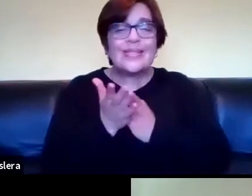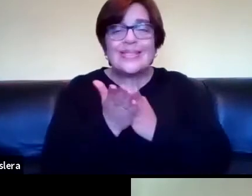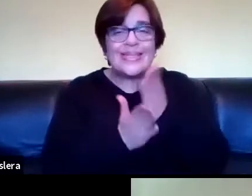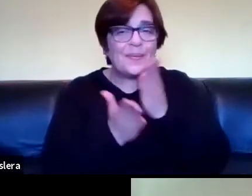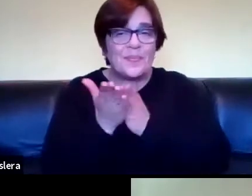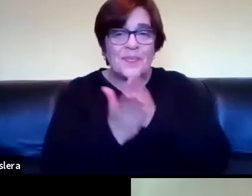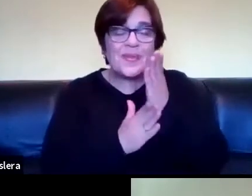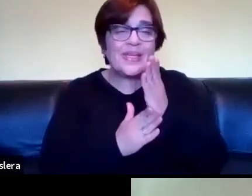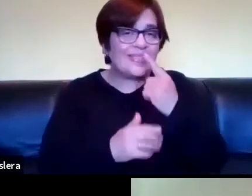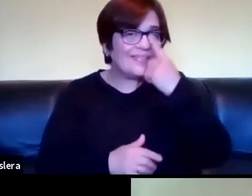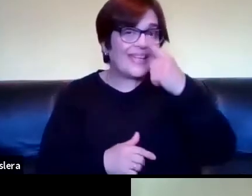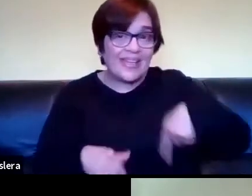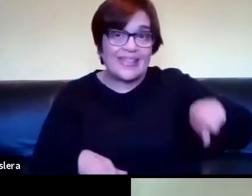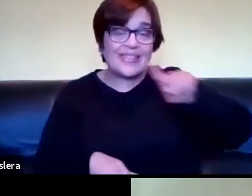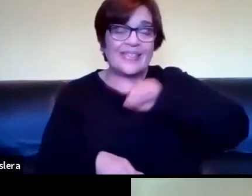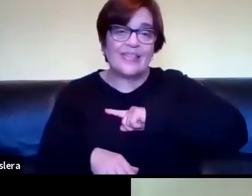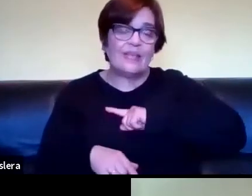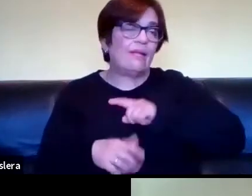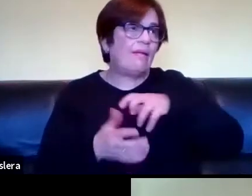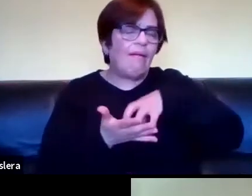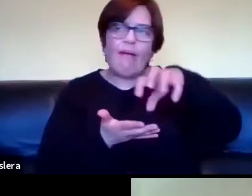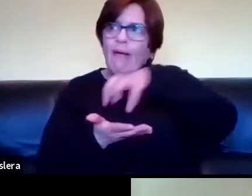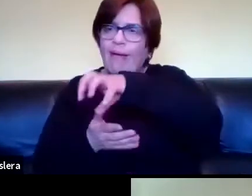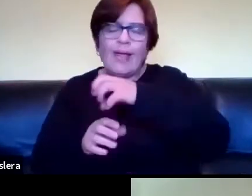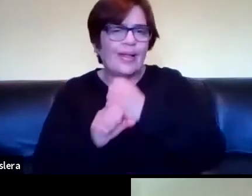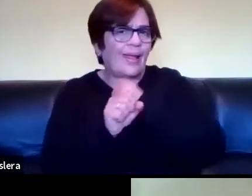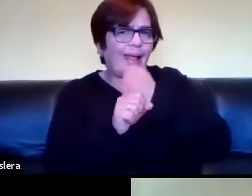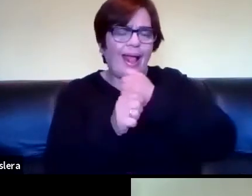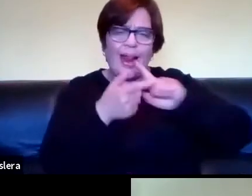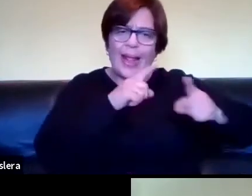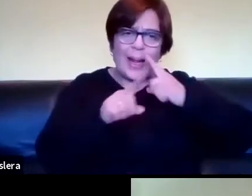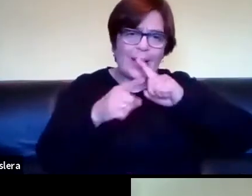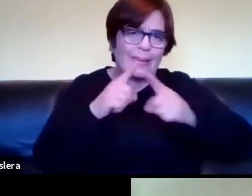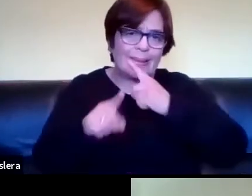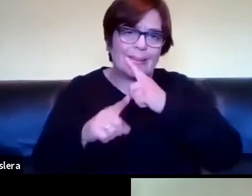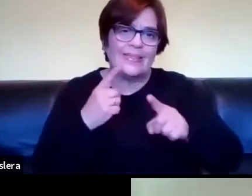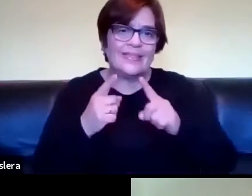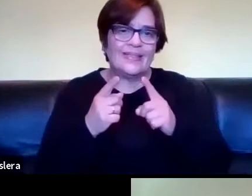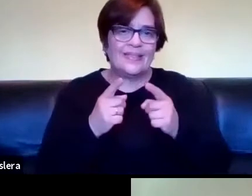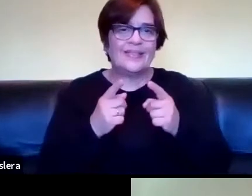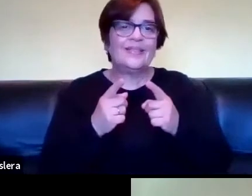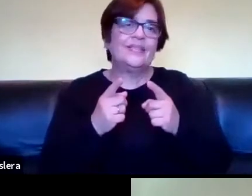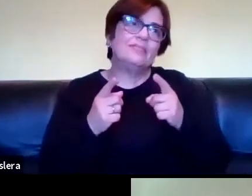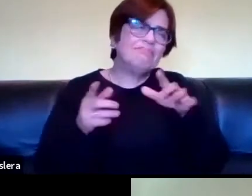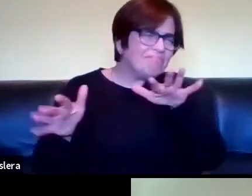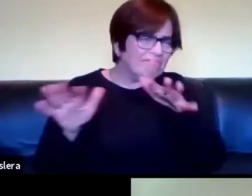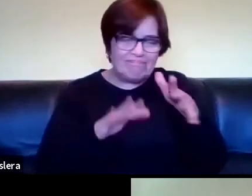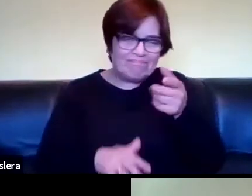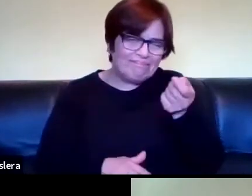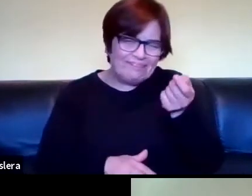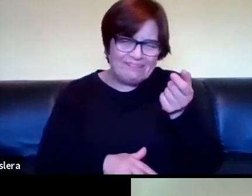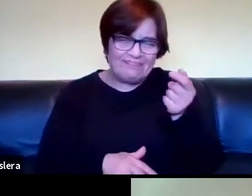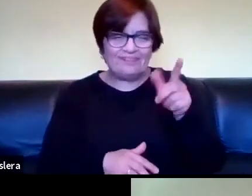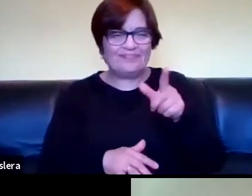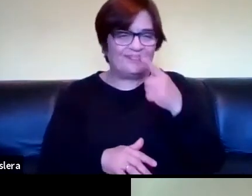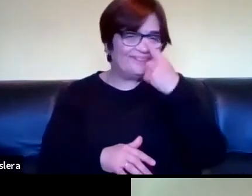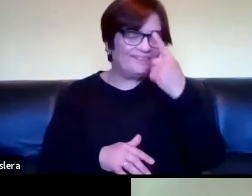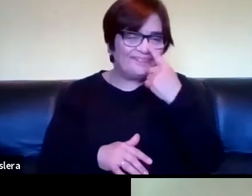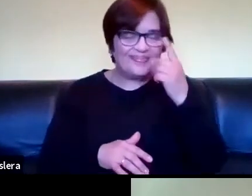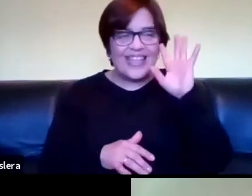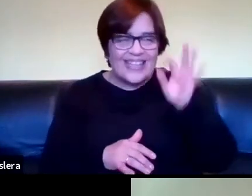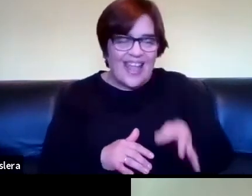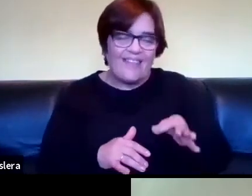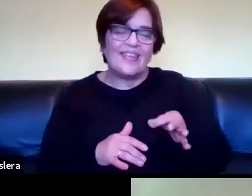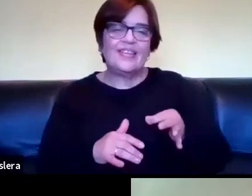estamos trabajando en campos vinculados o parecidos y siempre nos interesa saber